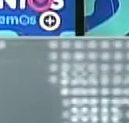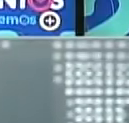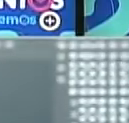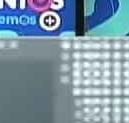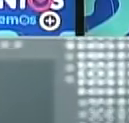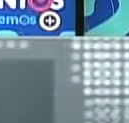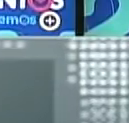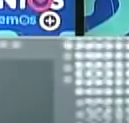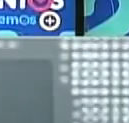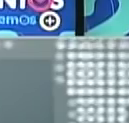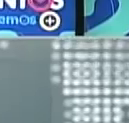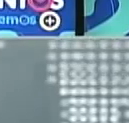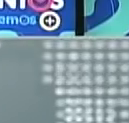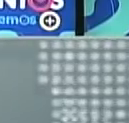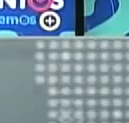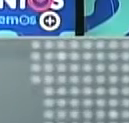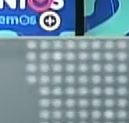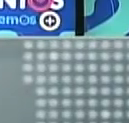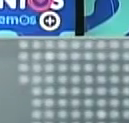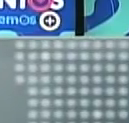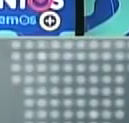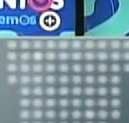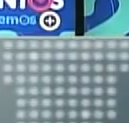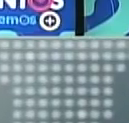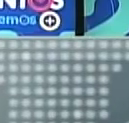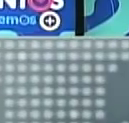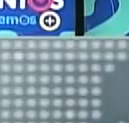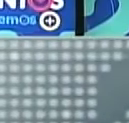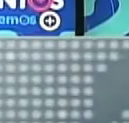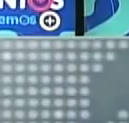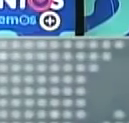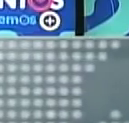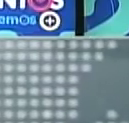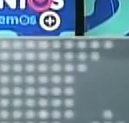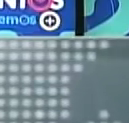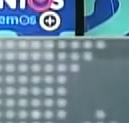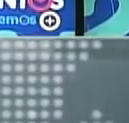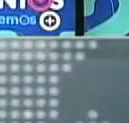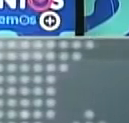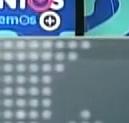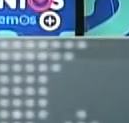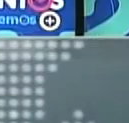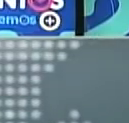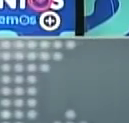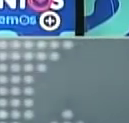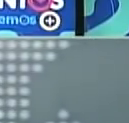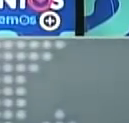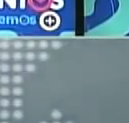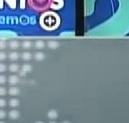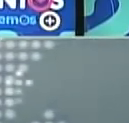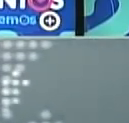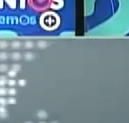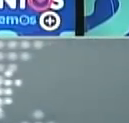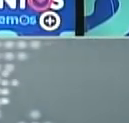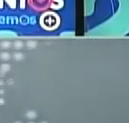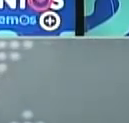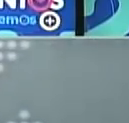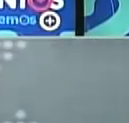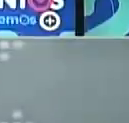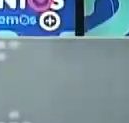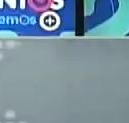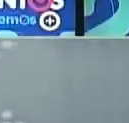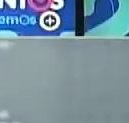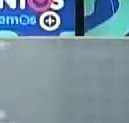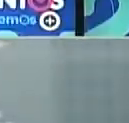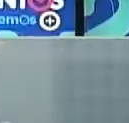oficialmente el comando de campaña Aristóbulo